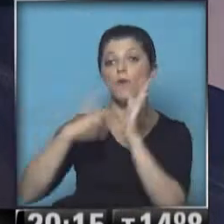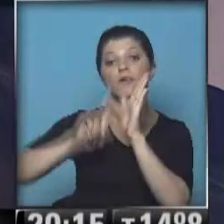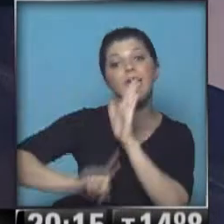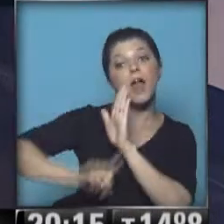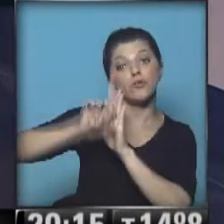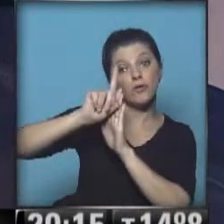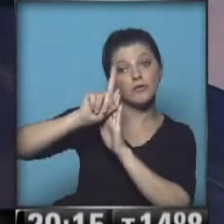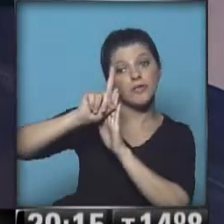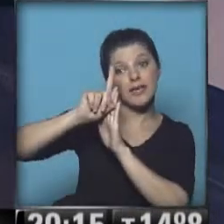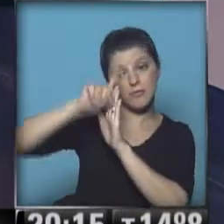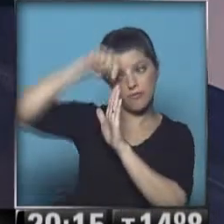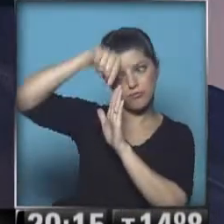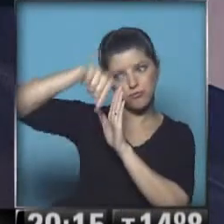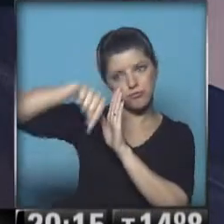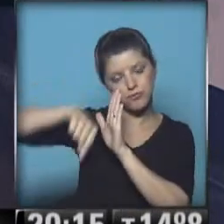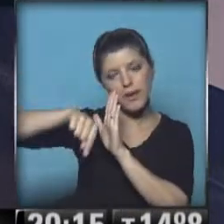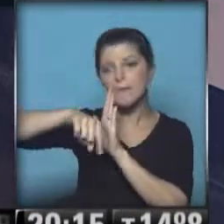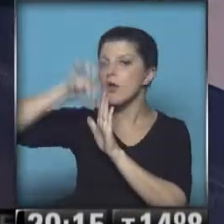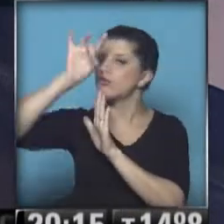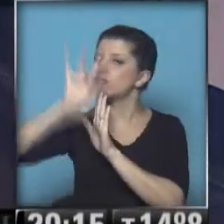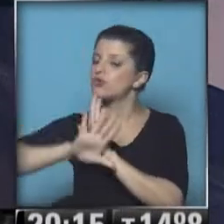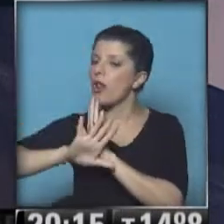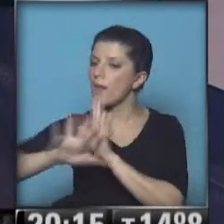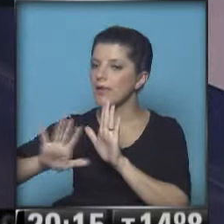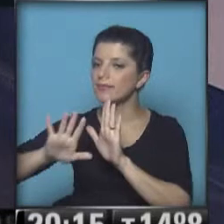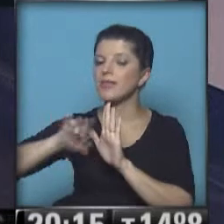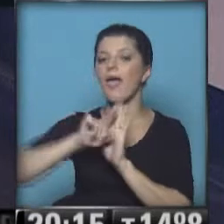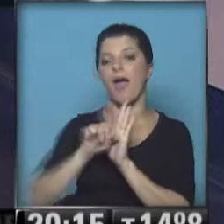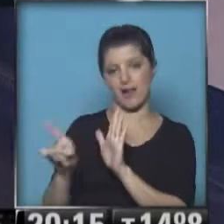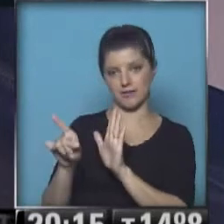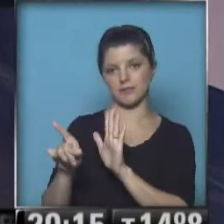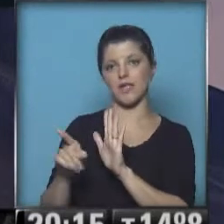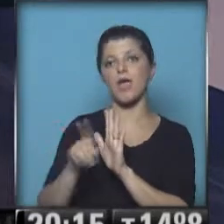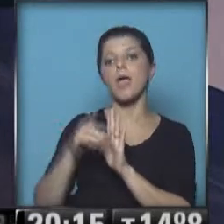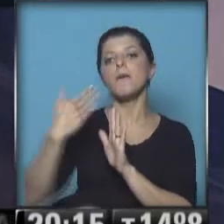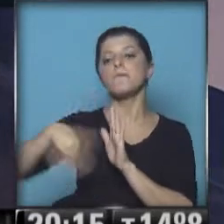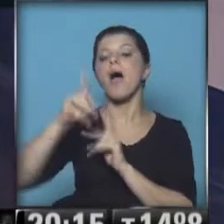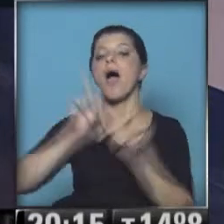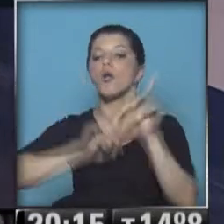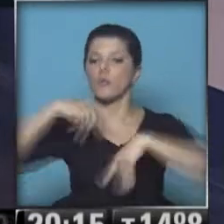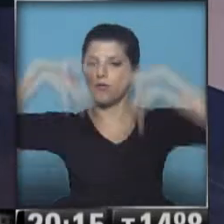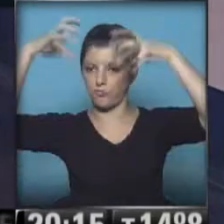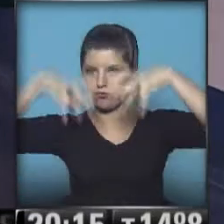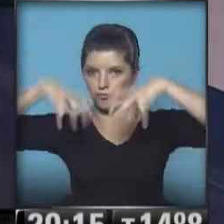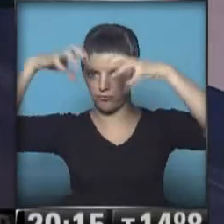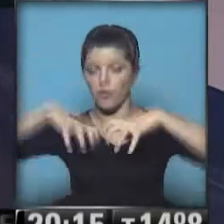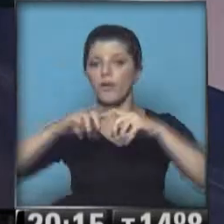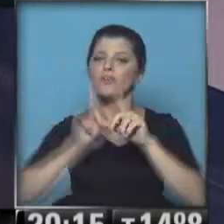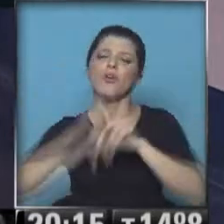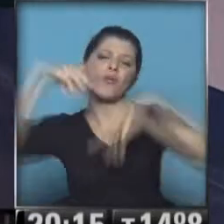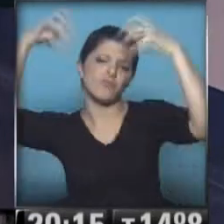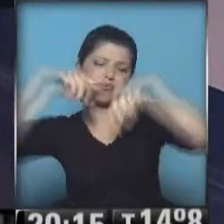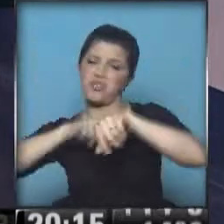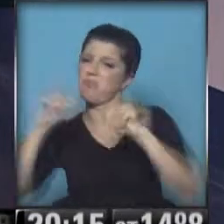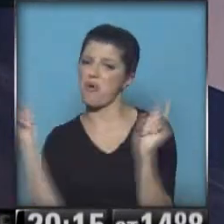extendiendo hacia el este de la provincia. Solo en el este de la provincia de Buenos Aires se van a registrar precipitaciones el día domingo. Serán lluvias de muy